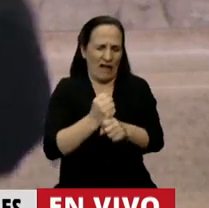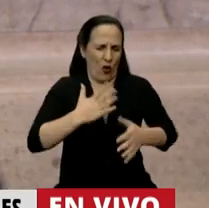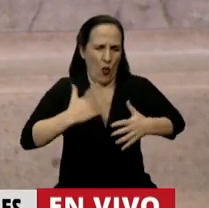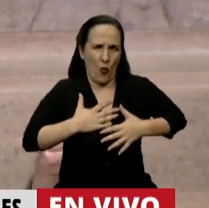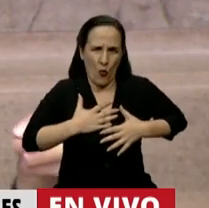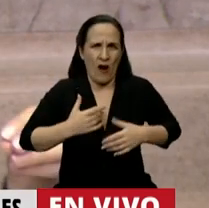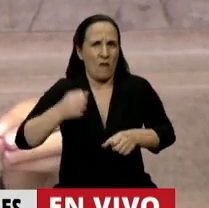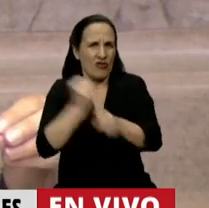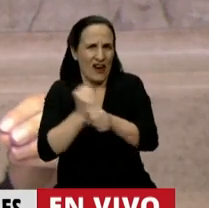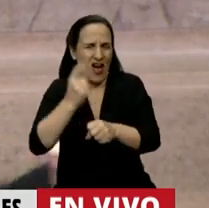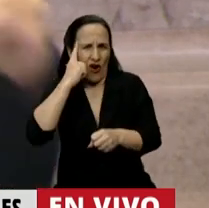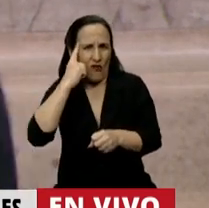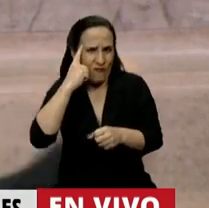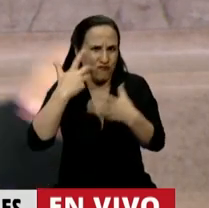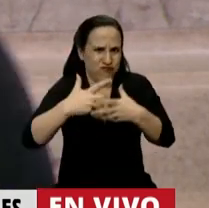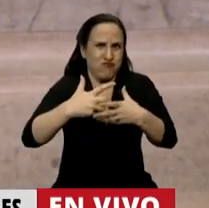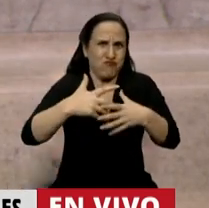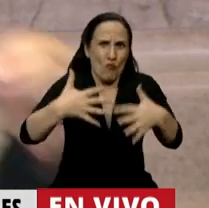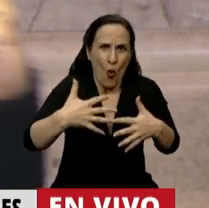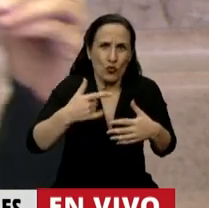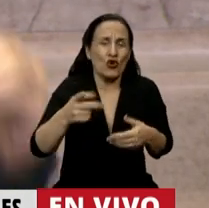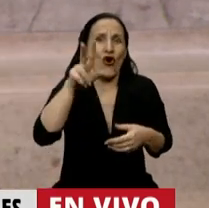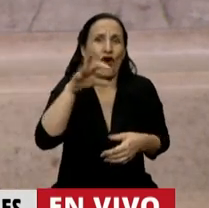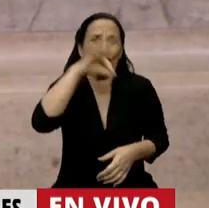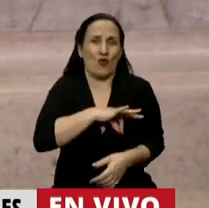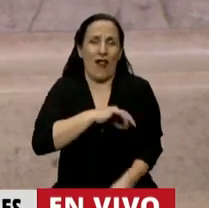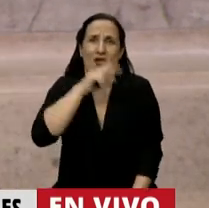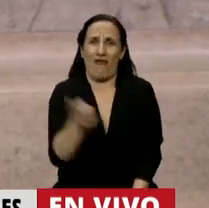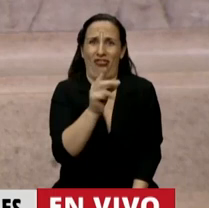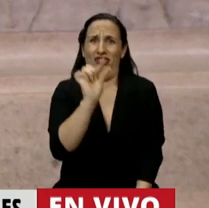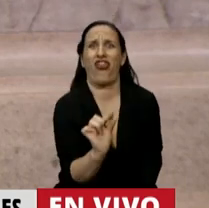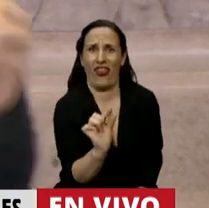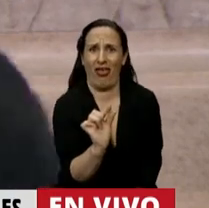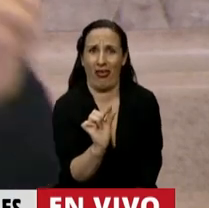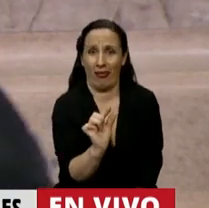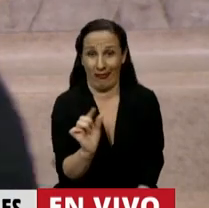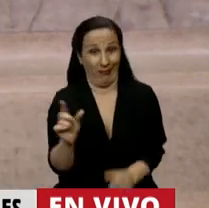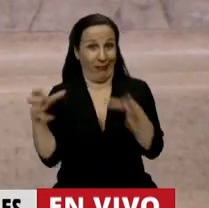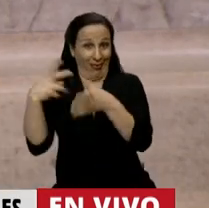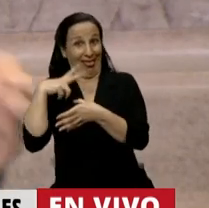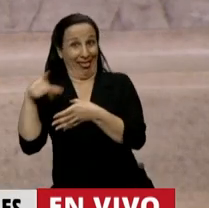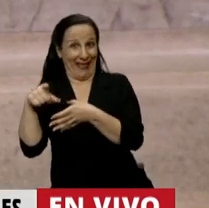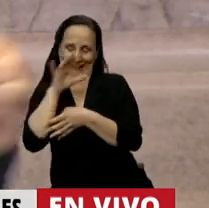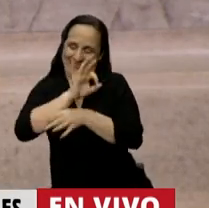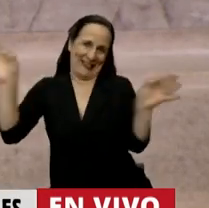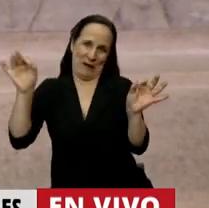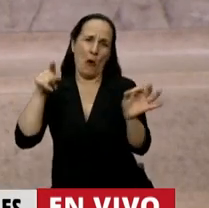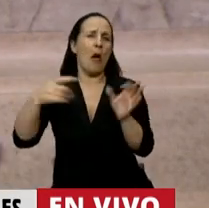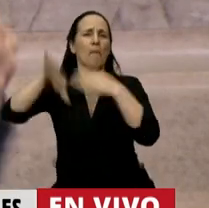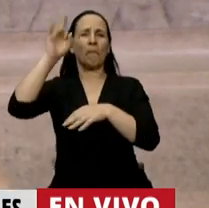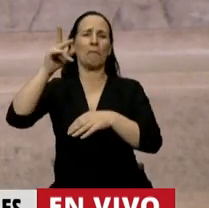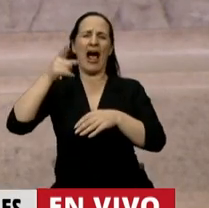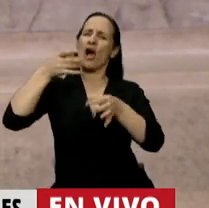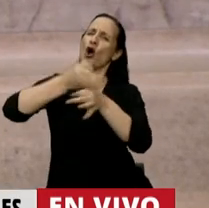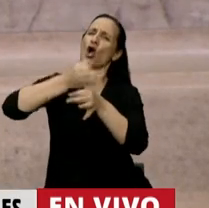que se paga de manera absolutamente miserable? Ninguno de estos tecnócratas que se la pasan